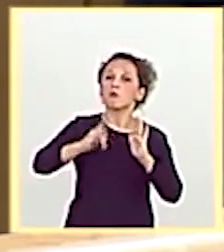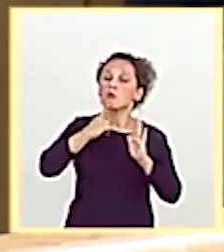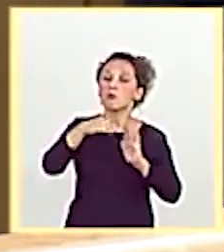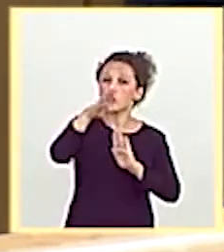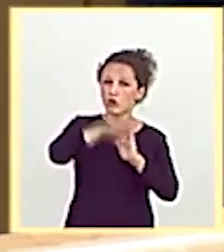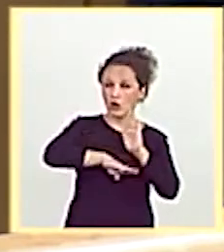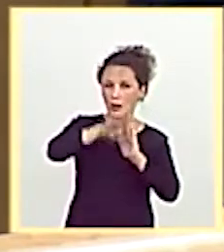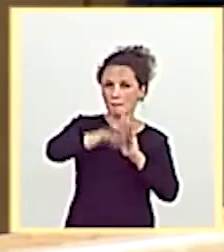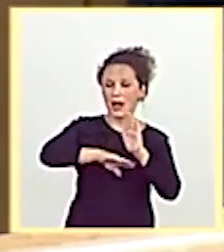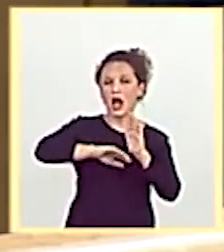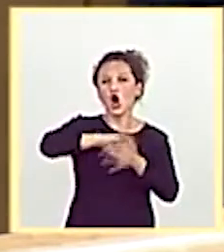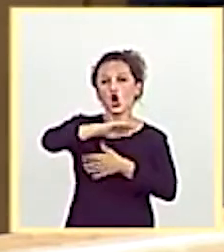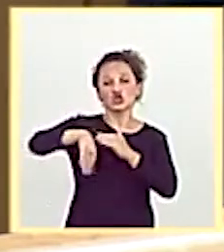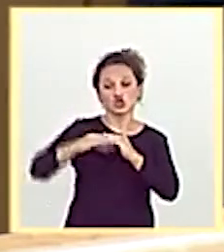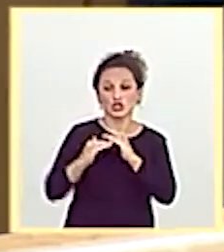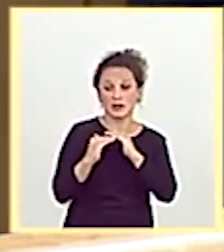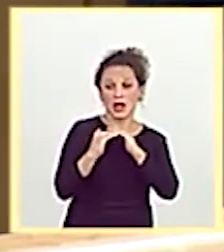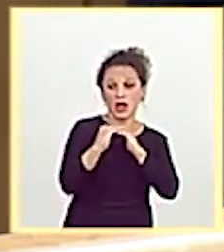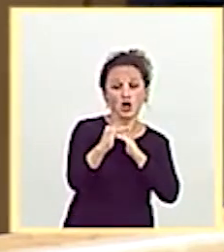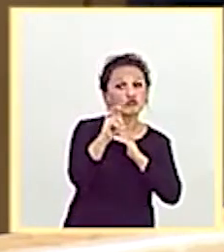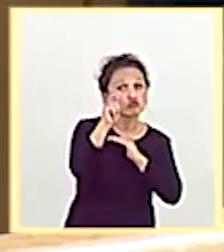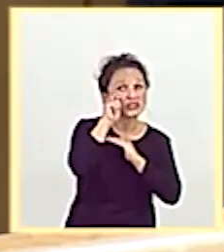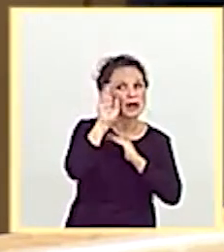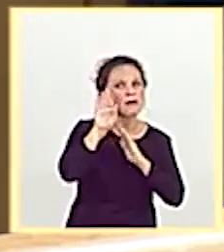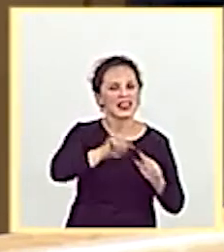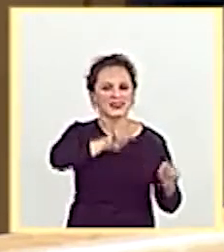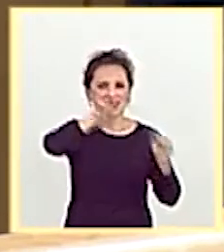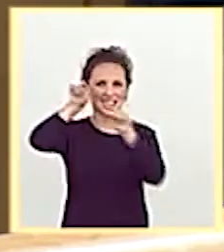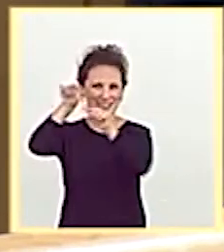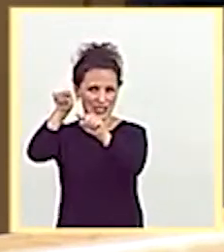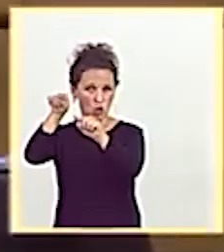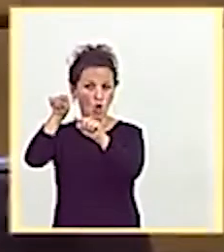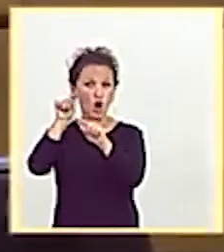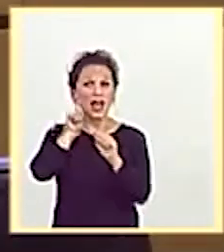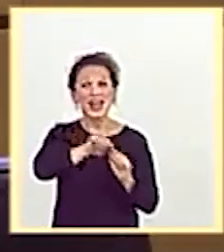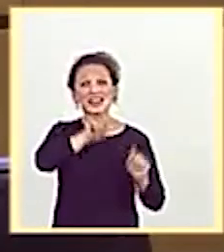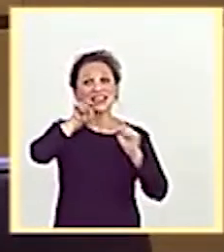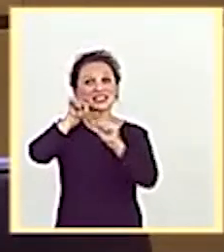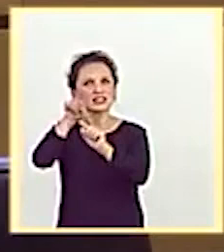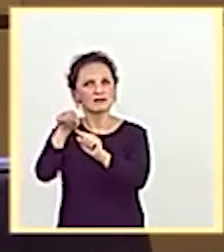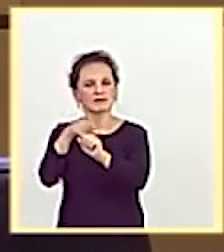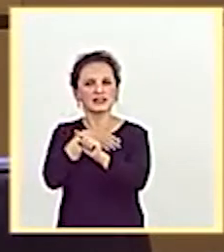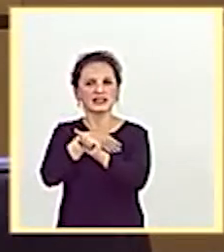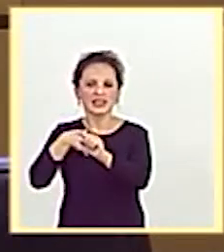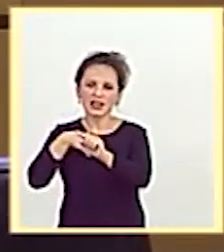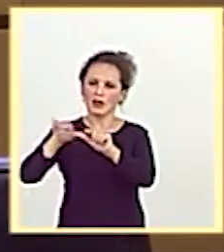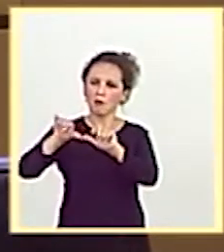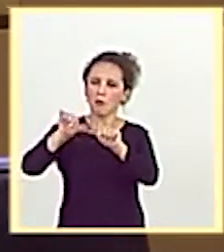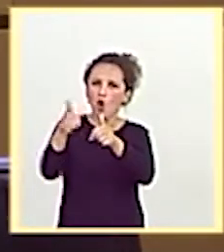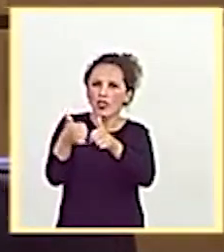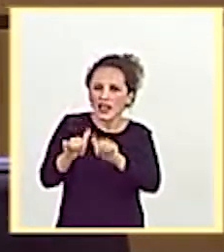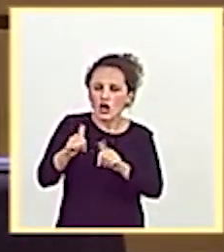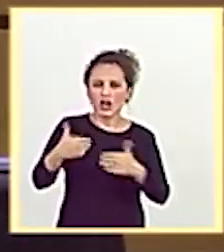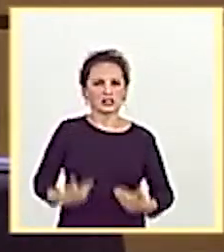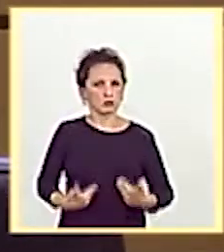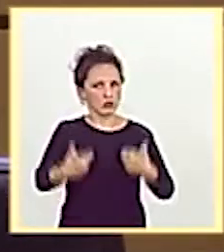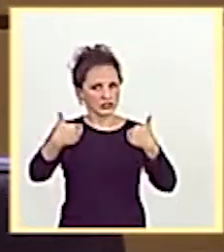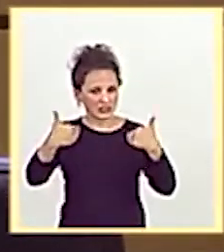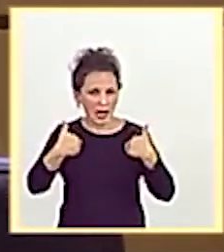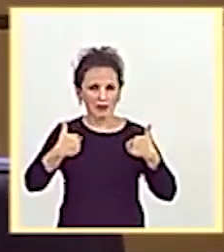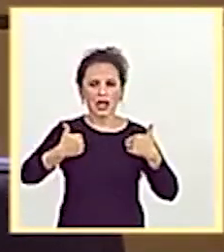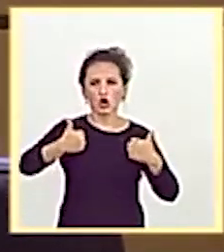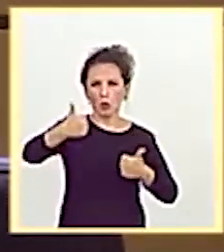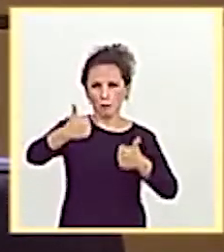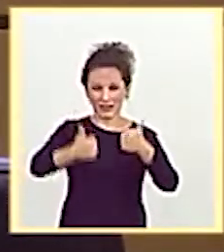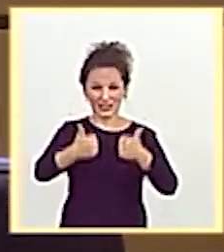turística en destino, lo que persigue consolidar un modelo responsable, competitivo y que va